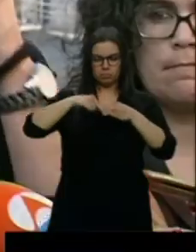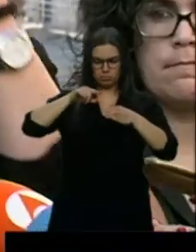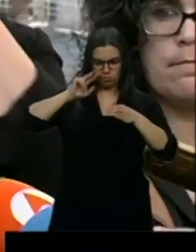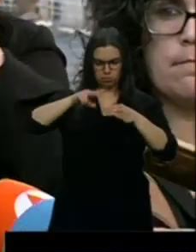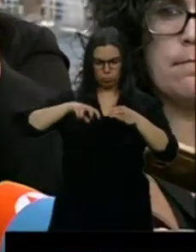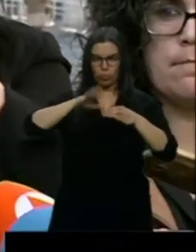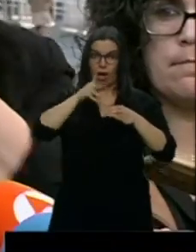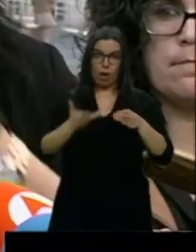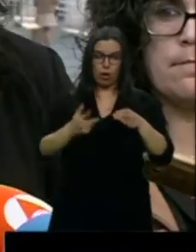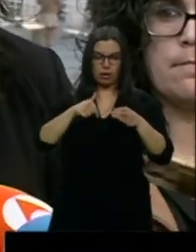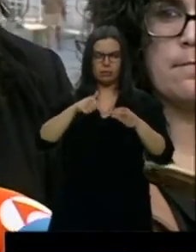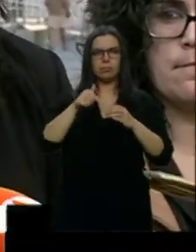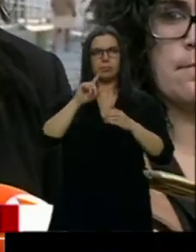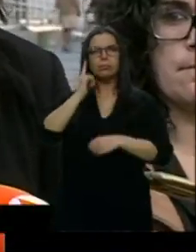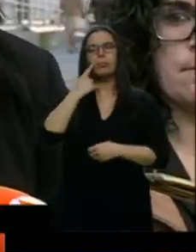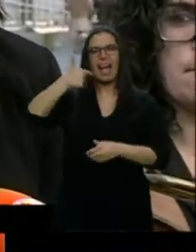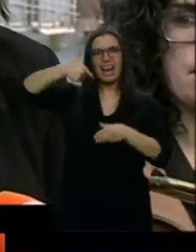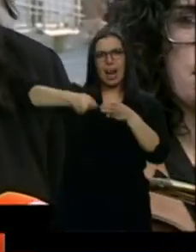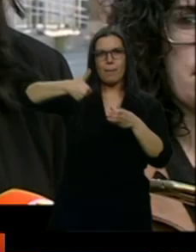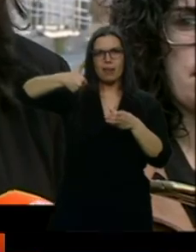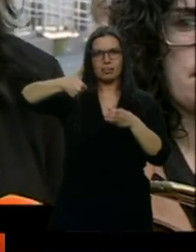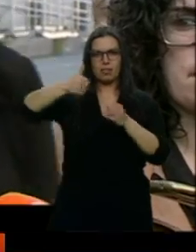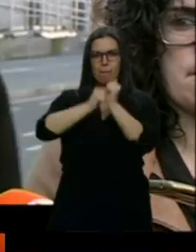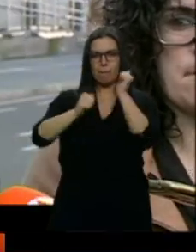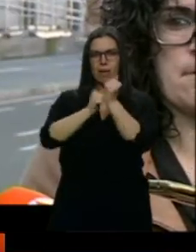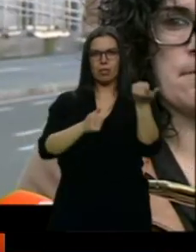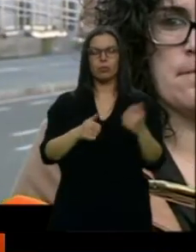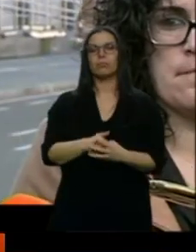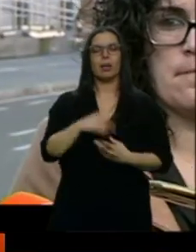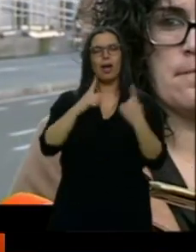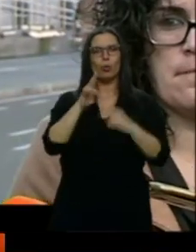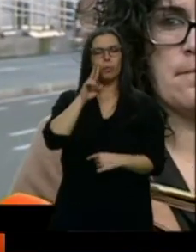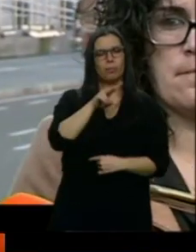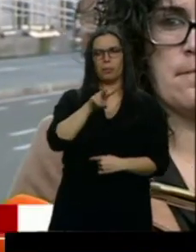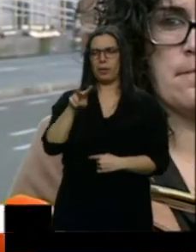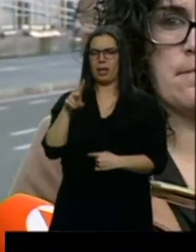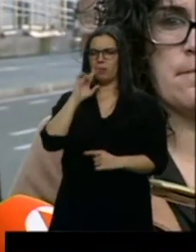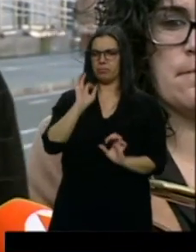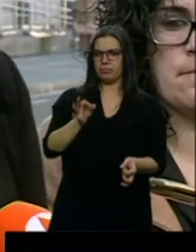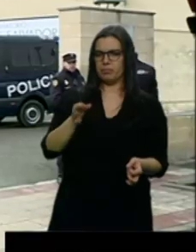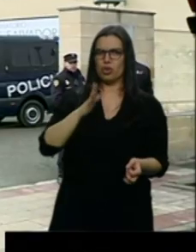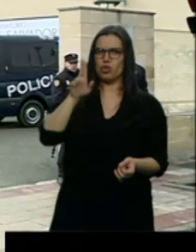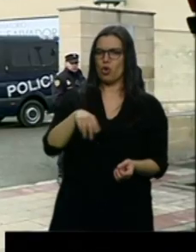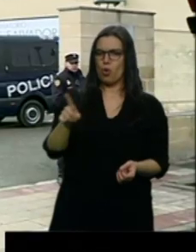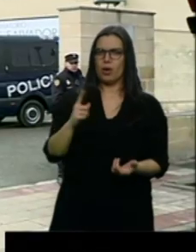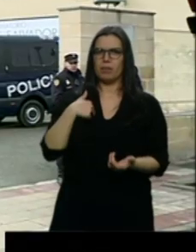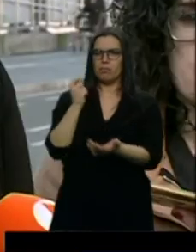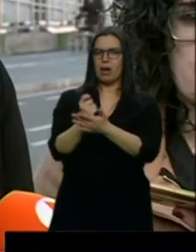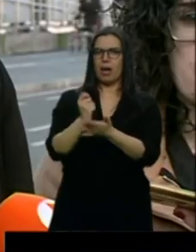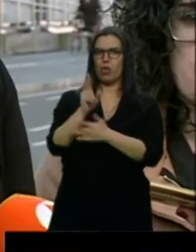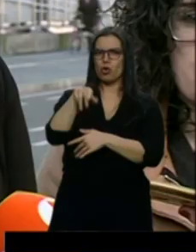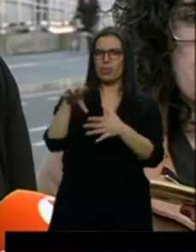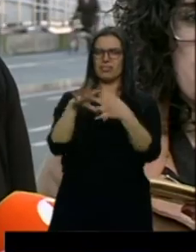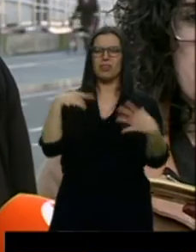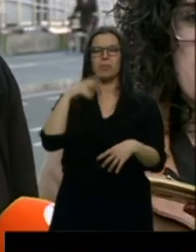Algunos vieron que efectivamente el féretro no era el que ellos habían elegido y el que habían pagado. Otros que el féretro tenía rayajos, no tenía